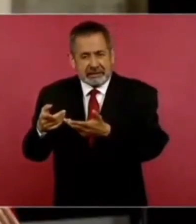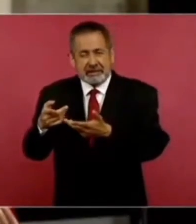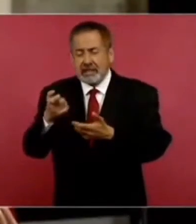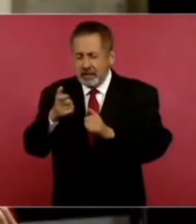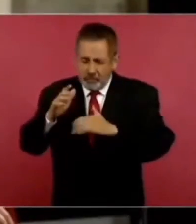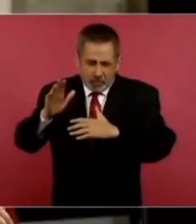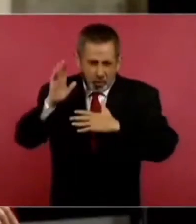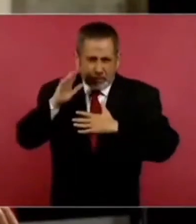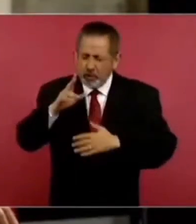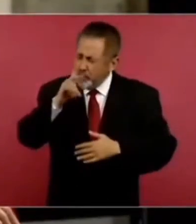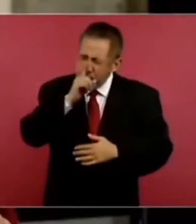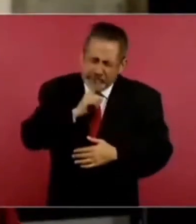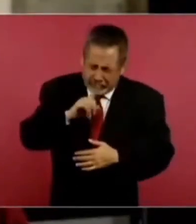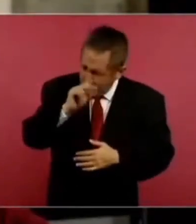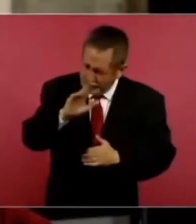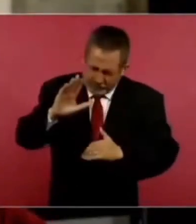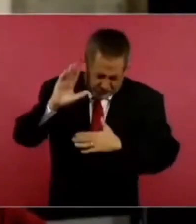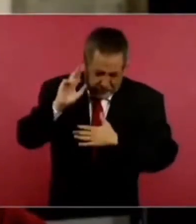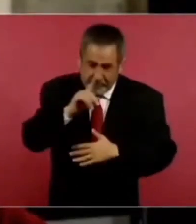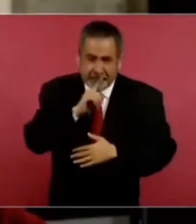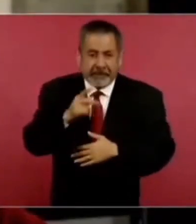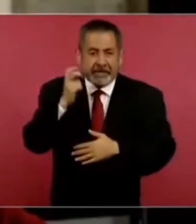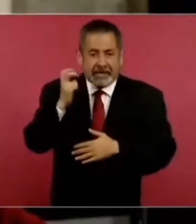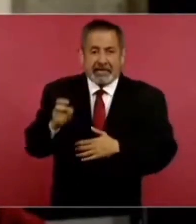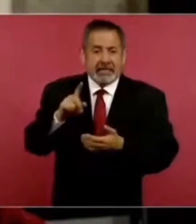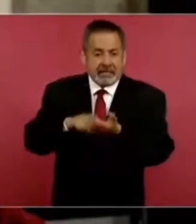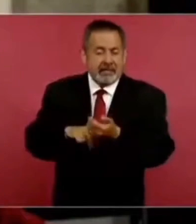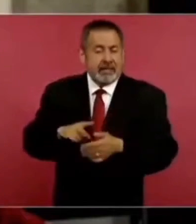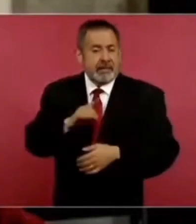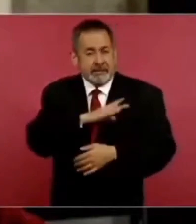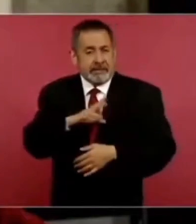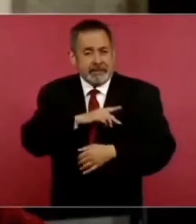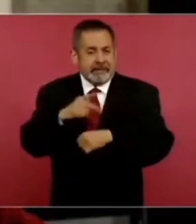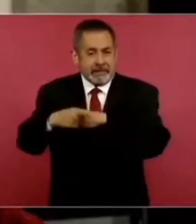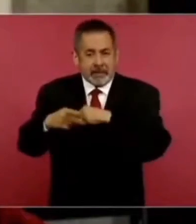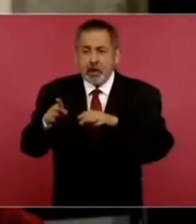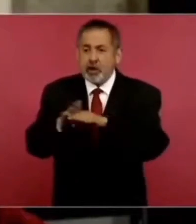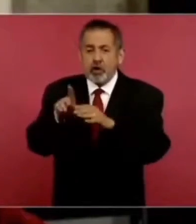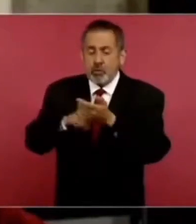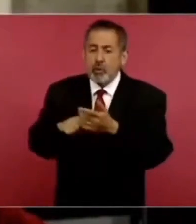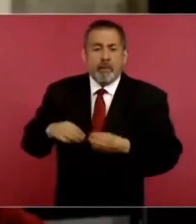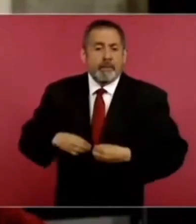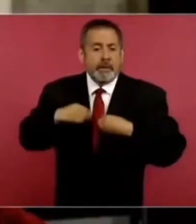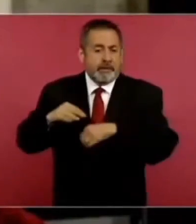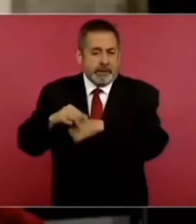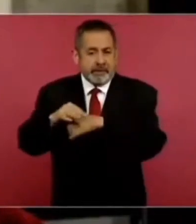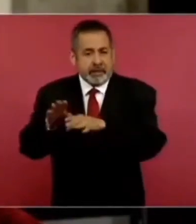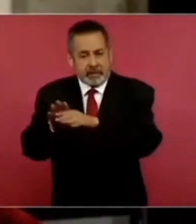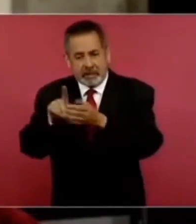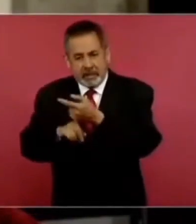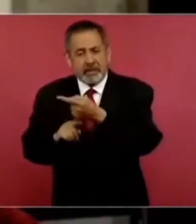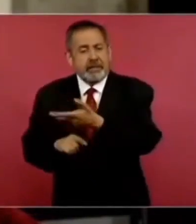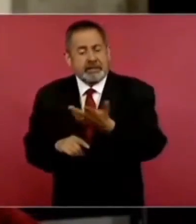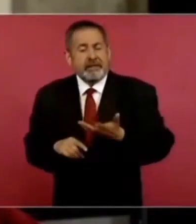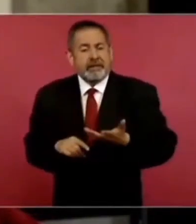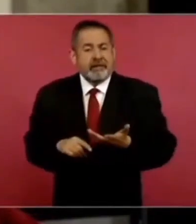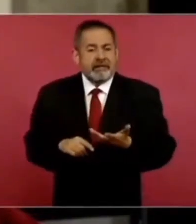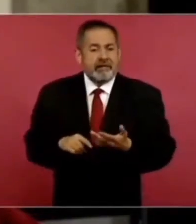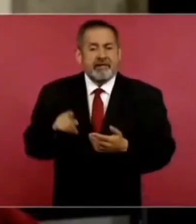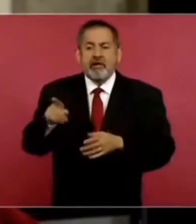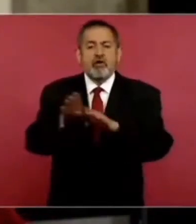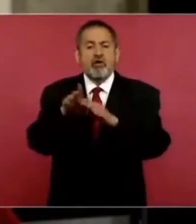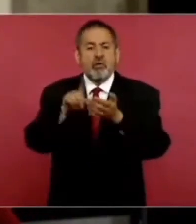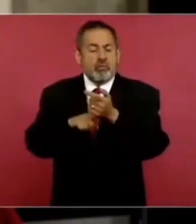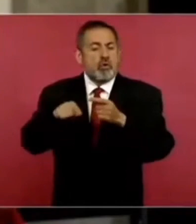prometo que no le miento, que es un terror que se tiene ahí de cómo lo están viviendo. Y esa parte en